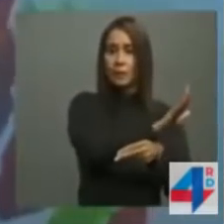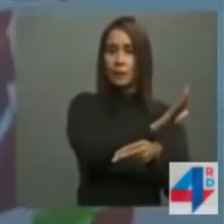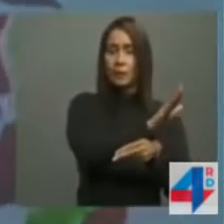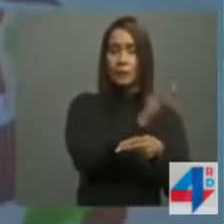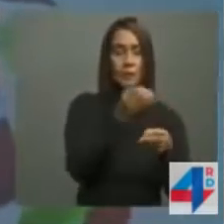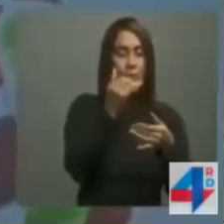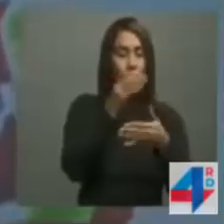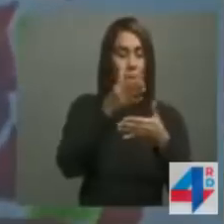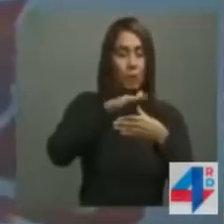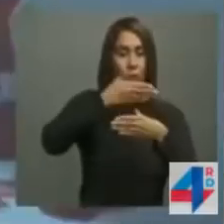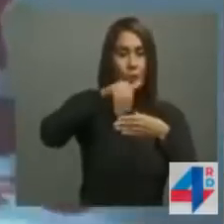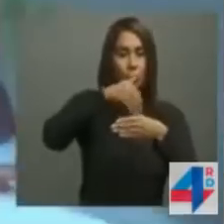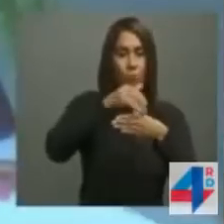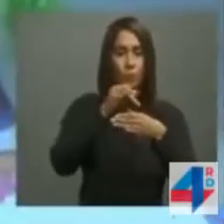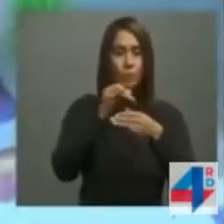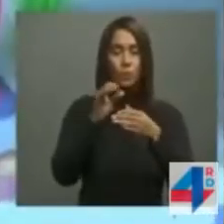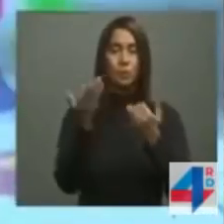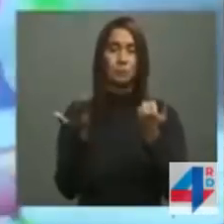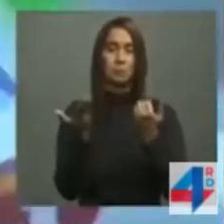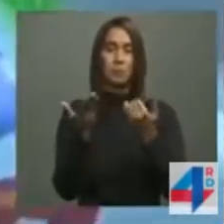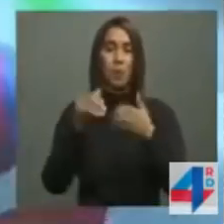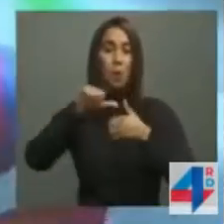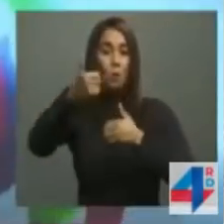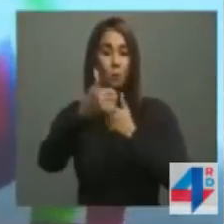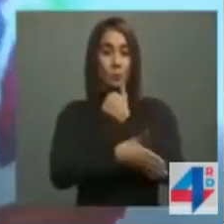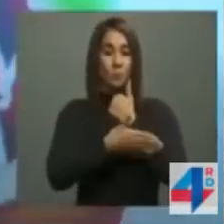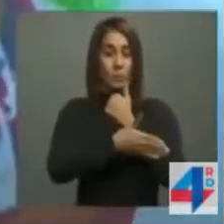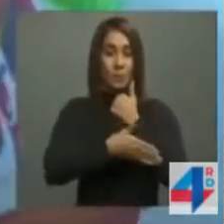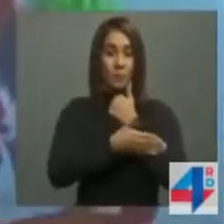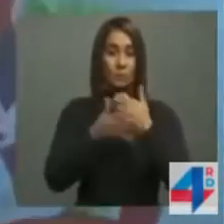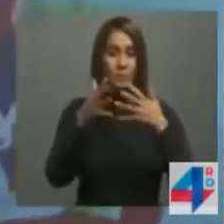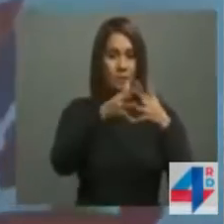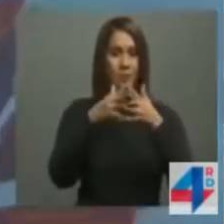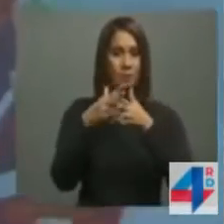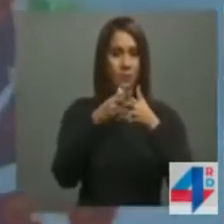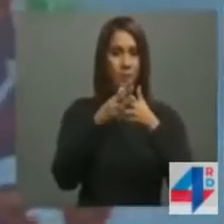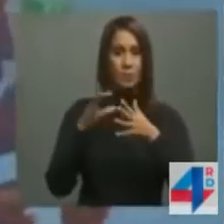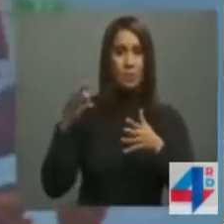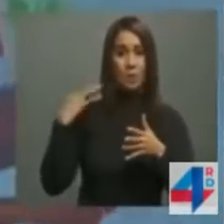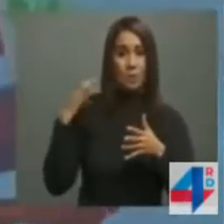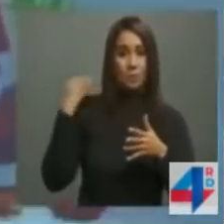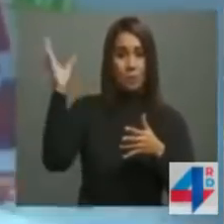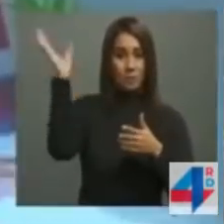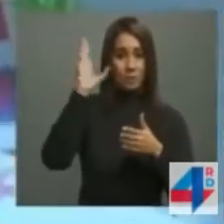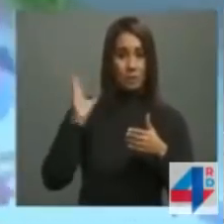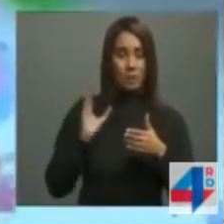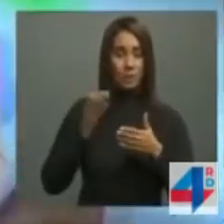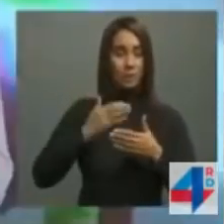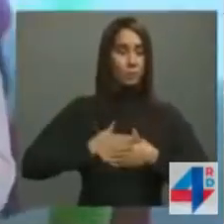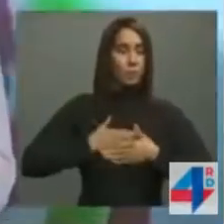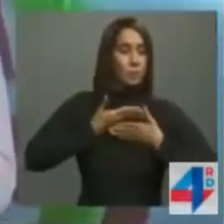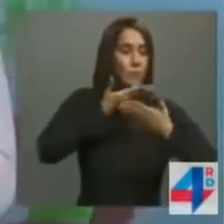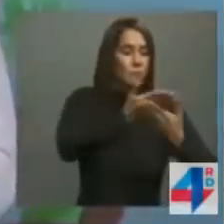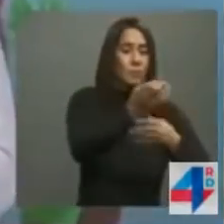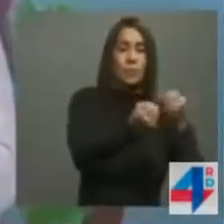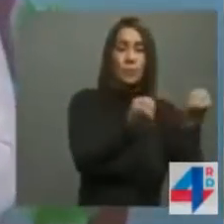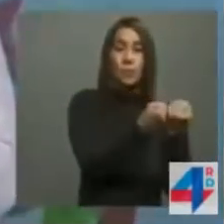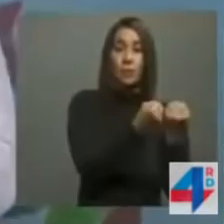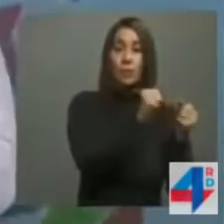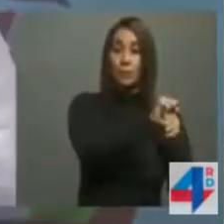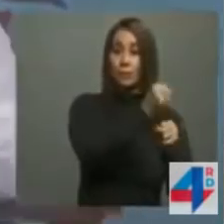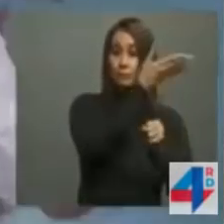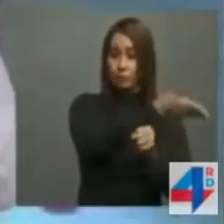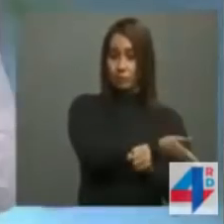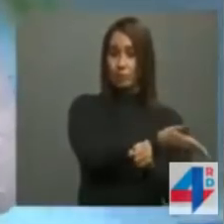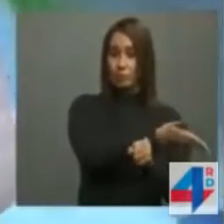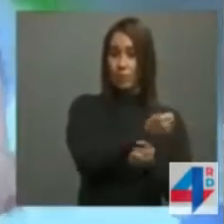por el concurso de países como Estados Unidos, Francia y Canadá, que se han mostrado dispuestos a trabajar en esa dirección y